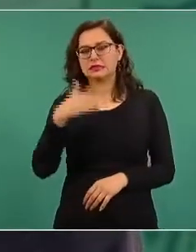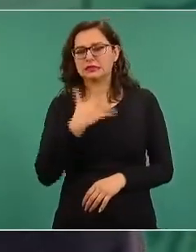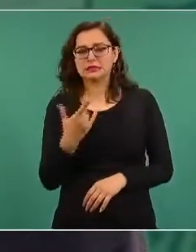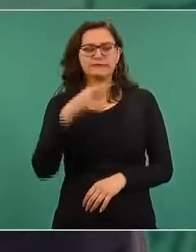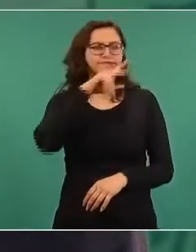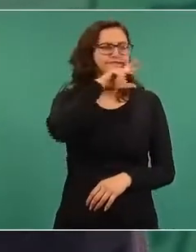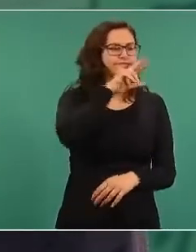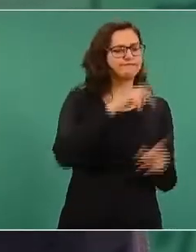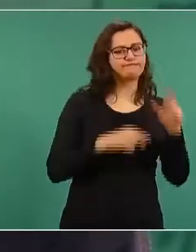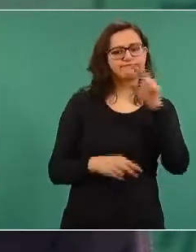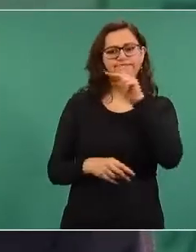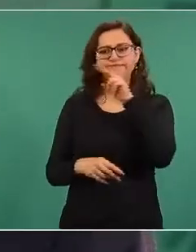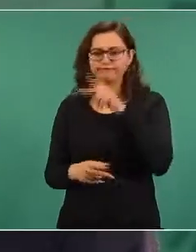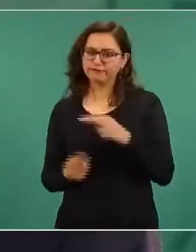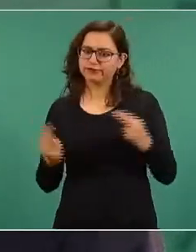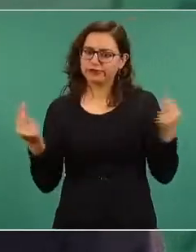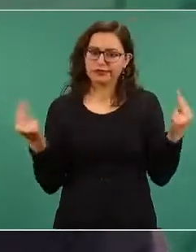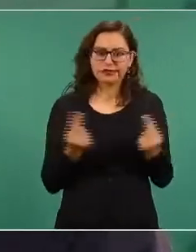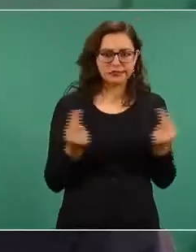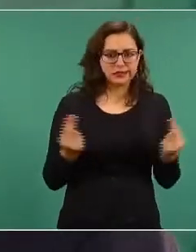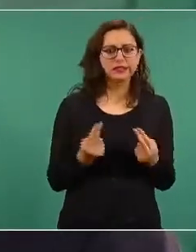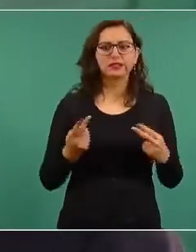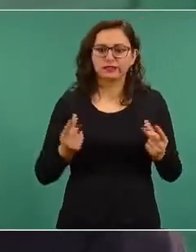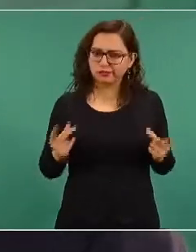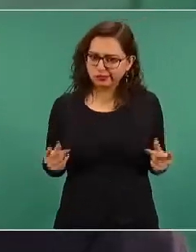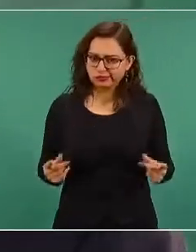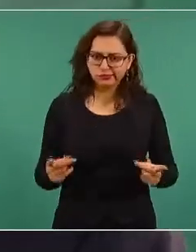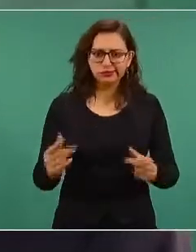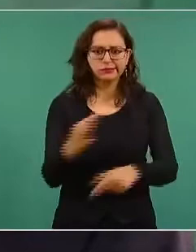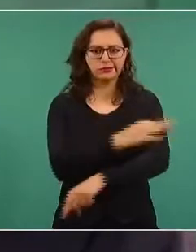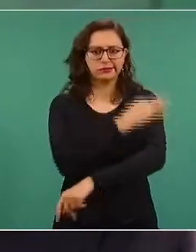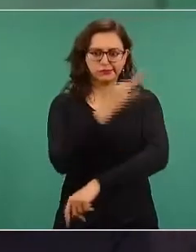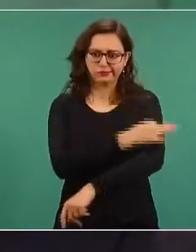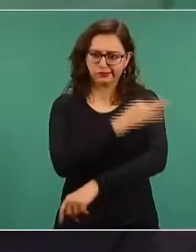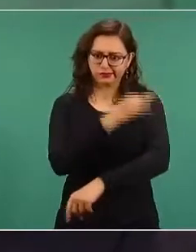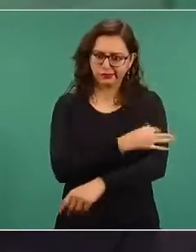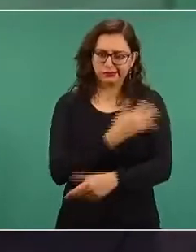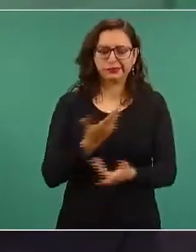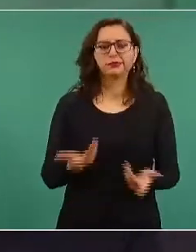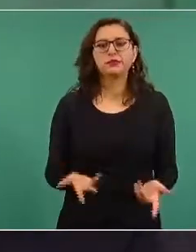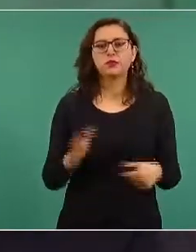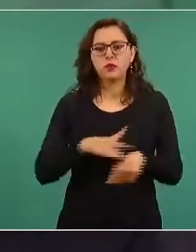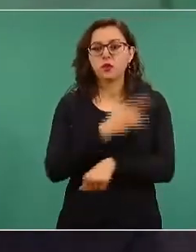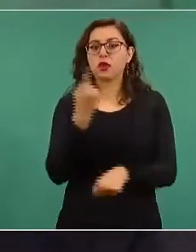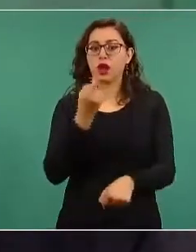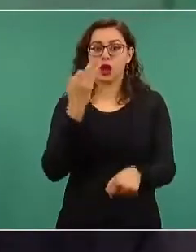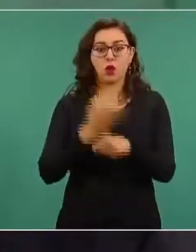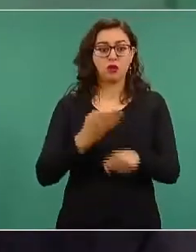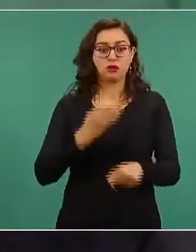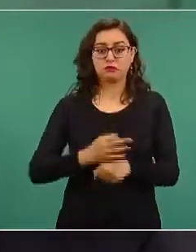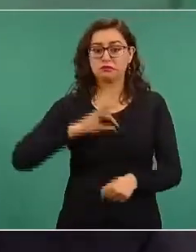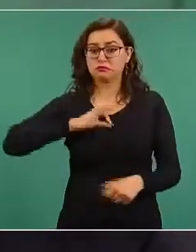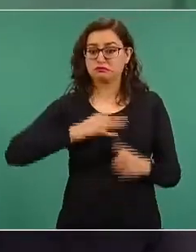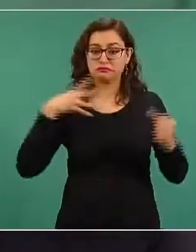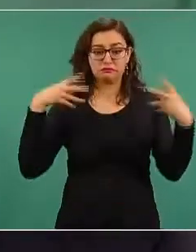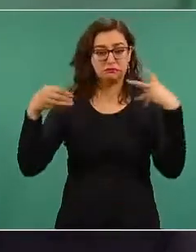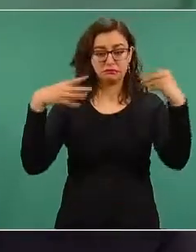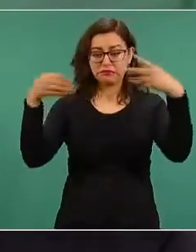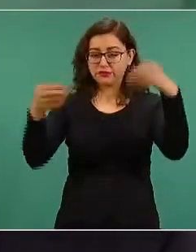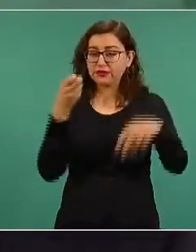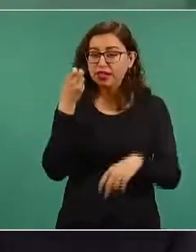la pandemia, más que cualquier otra